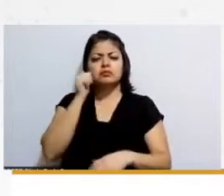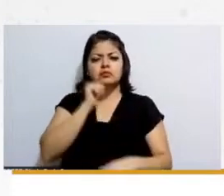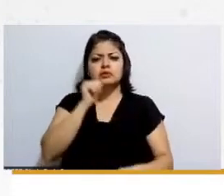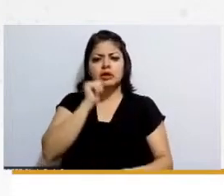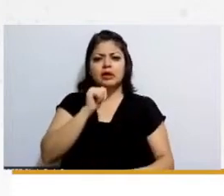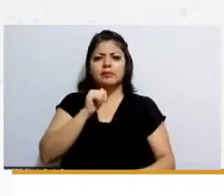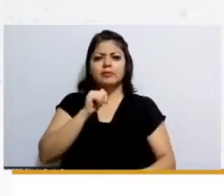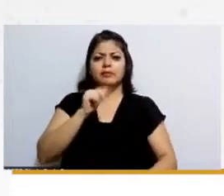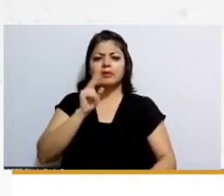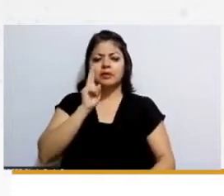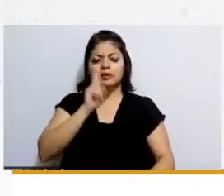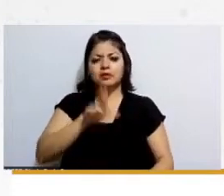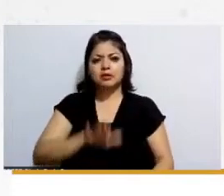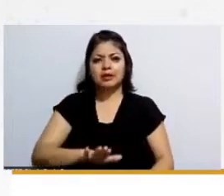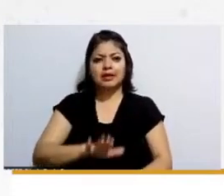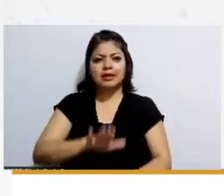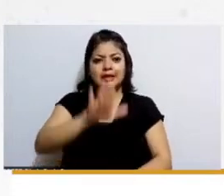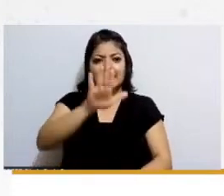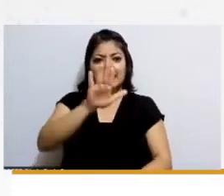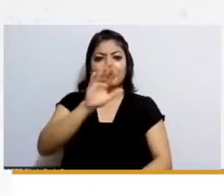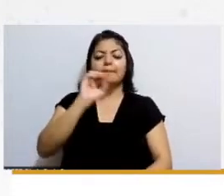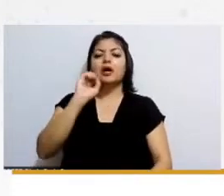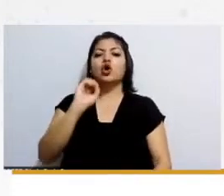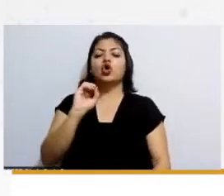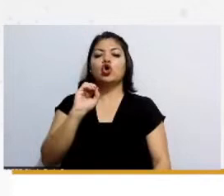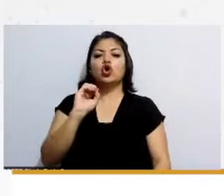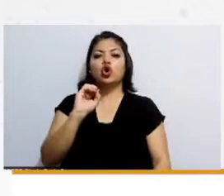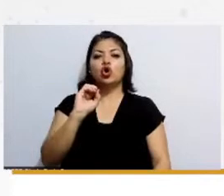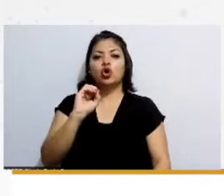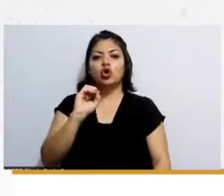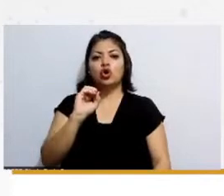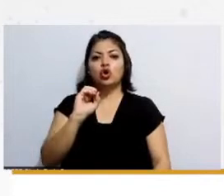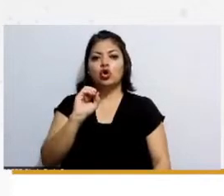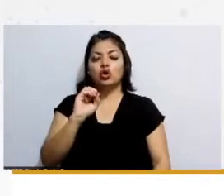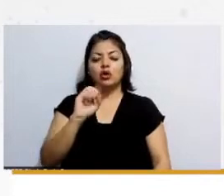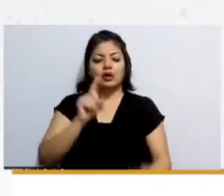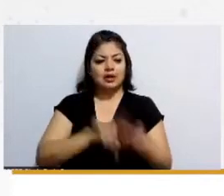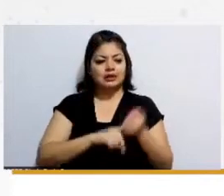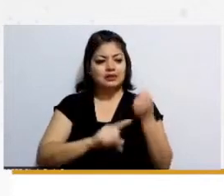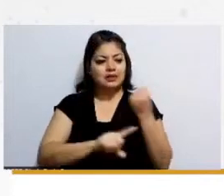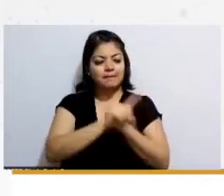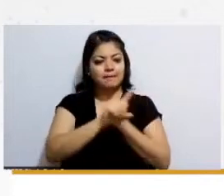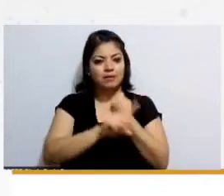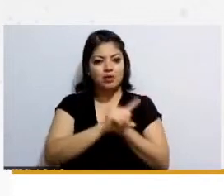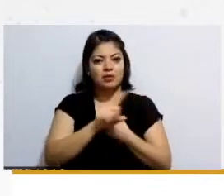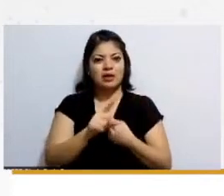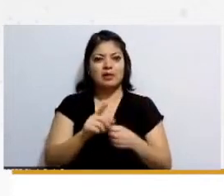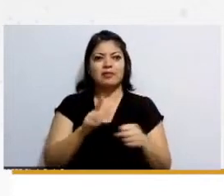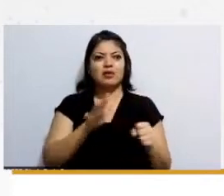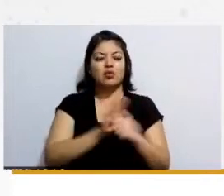rampa o vemos esta problemática de calles con